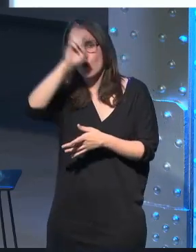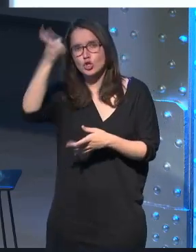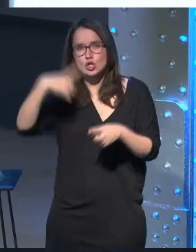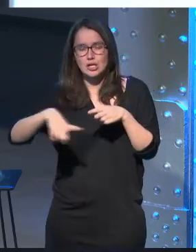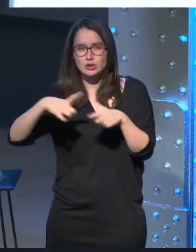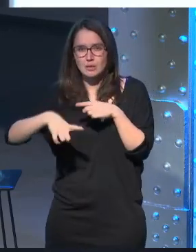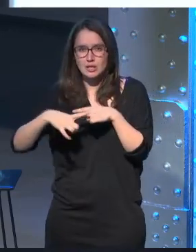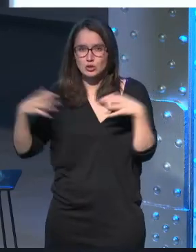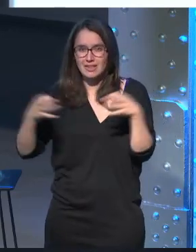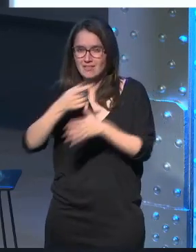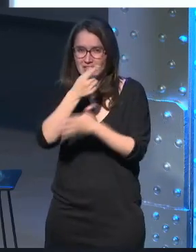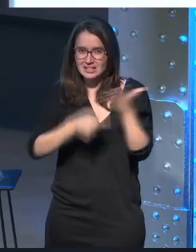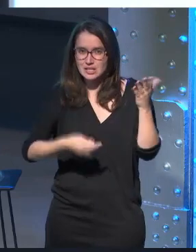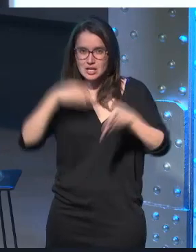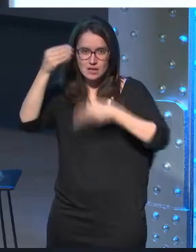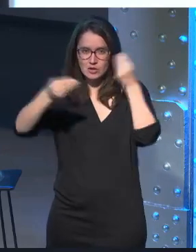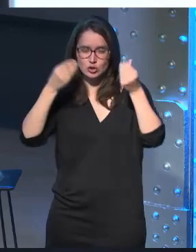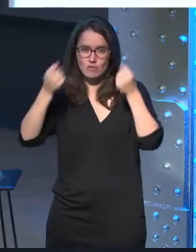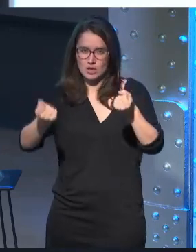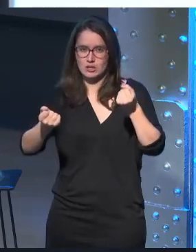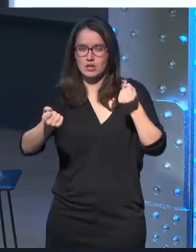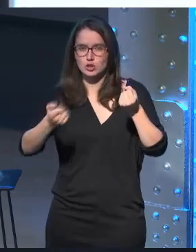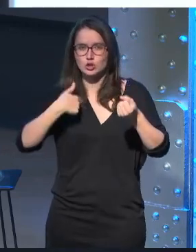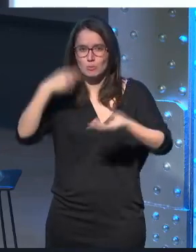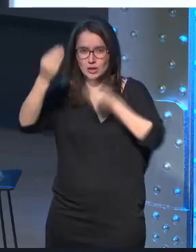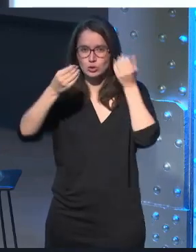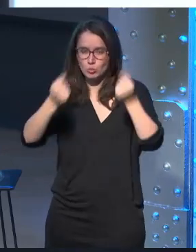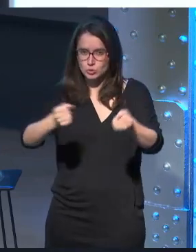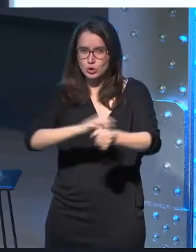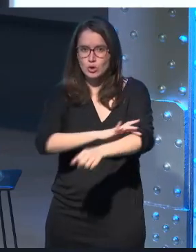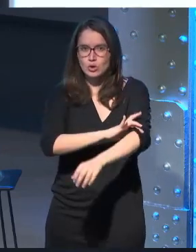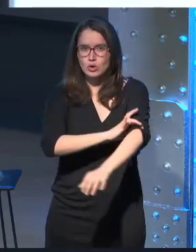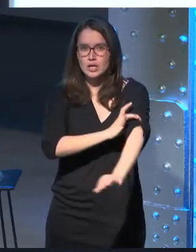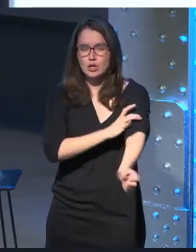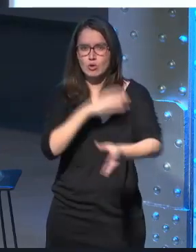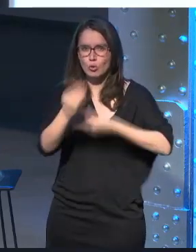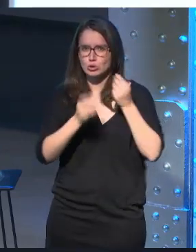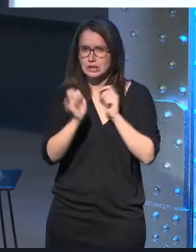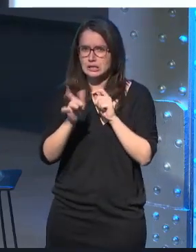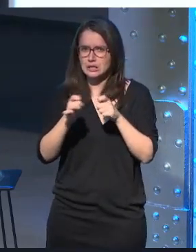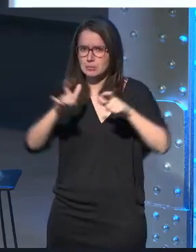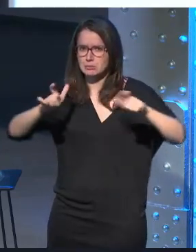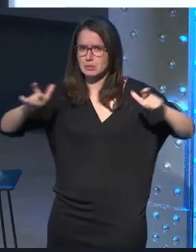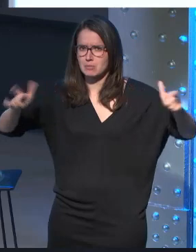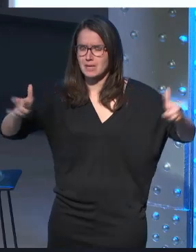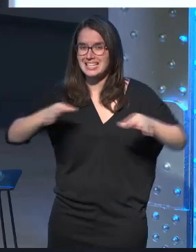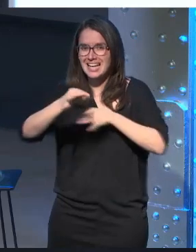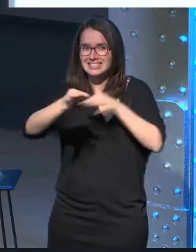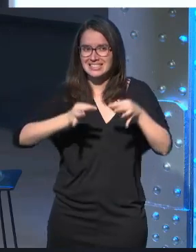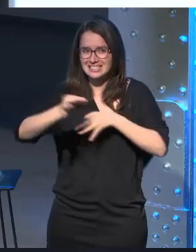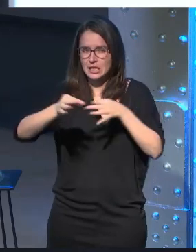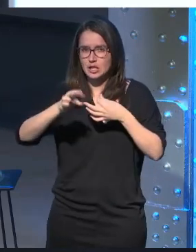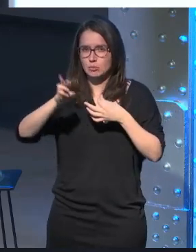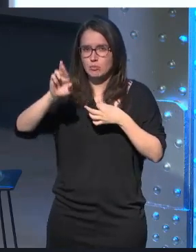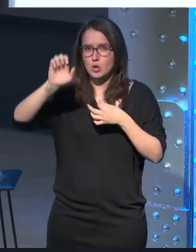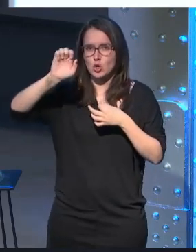elementos que tenemos que diseñar y que reflexionar mucho sobre ello yo creo mucho en ello y lo utilizo cada vez más que son las distancias proxémicas